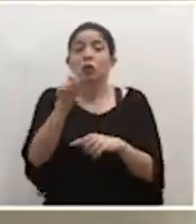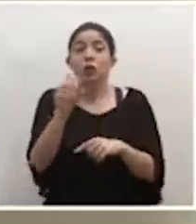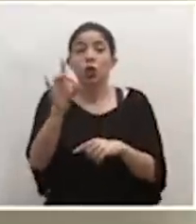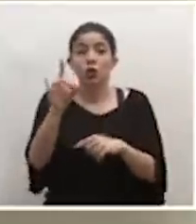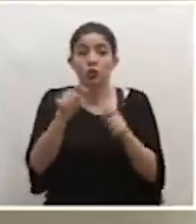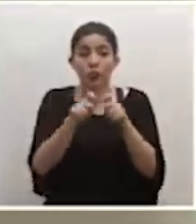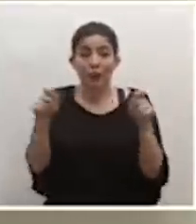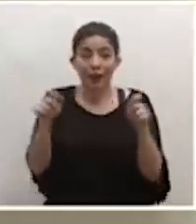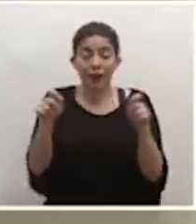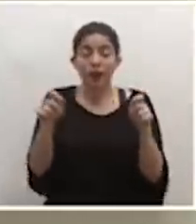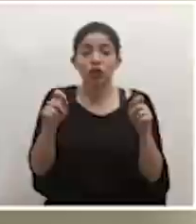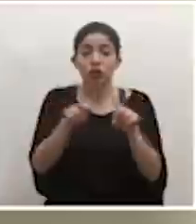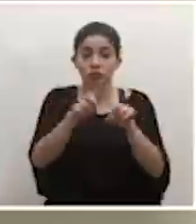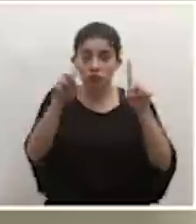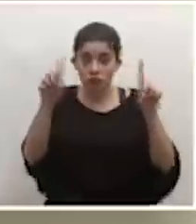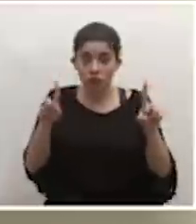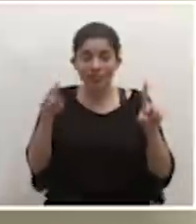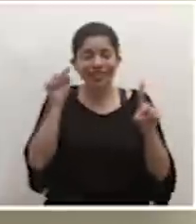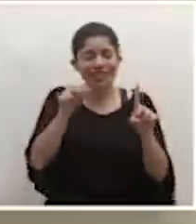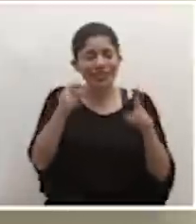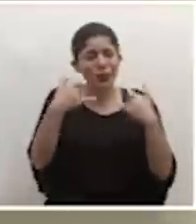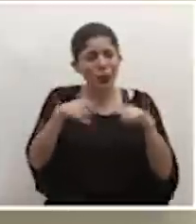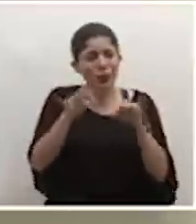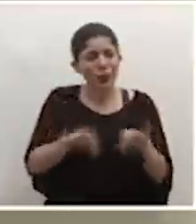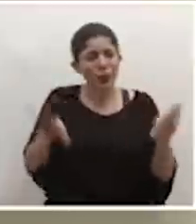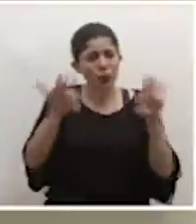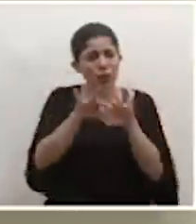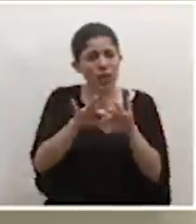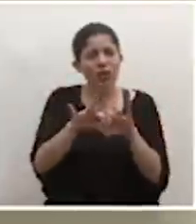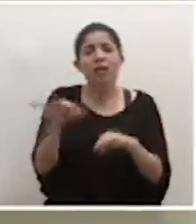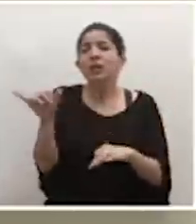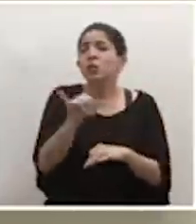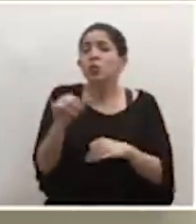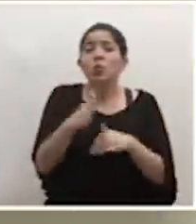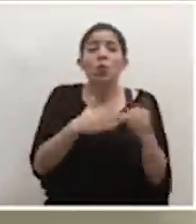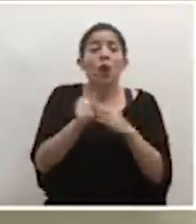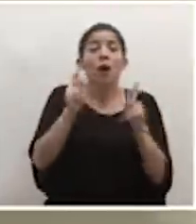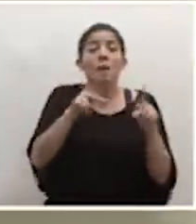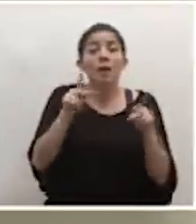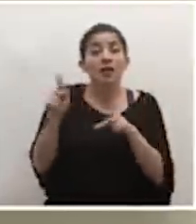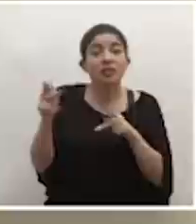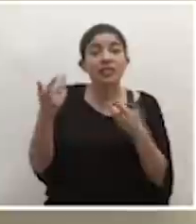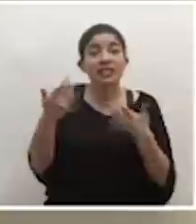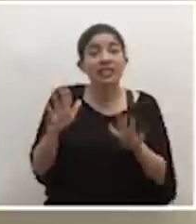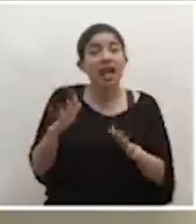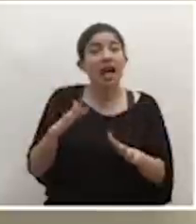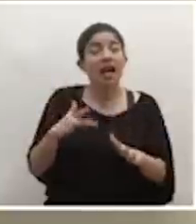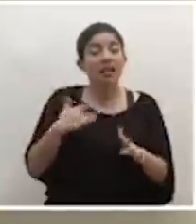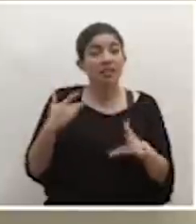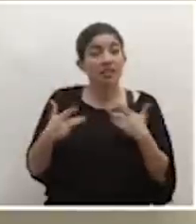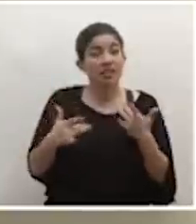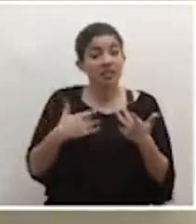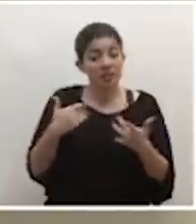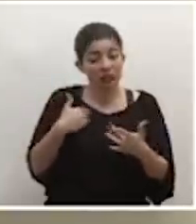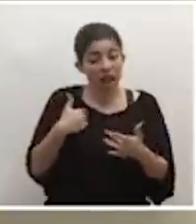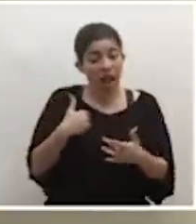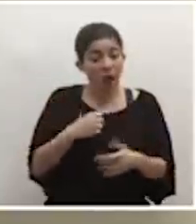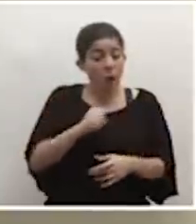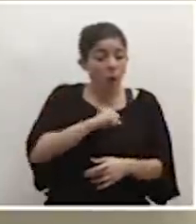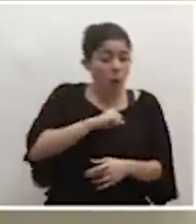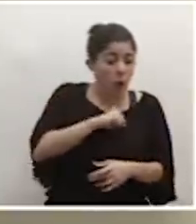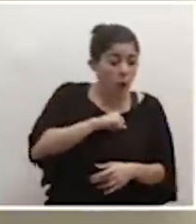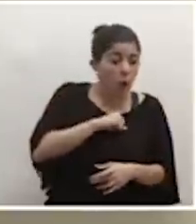sigue siendo muy importante e igual cualquier persona que tenga ya síntomas manifiestos, tos,